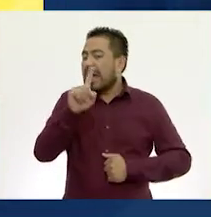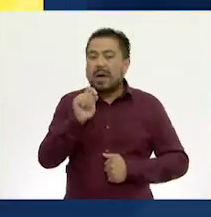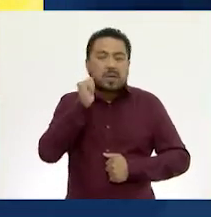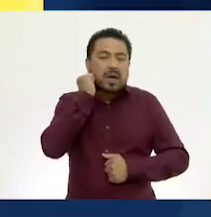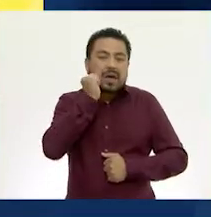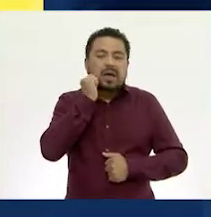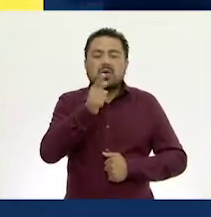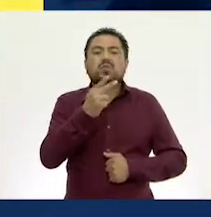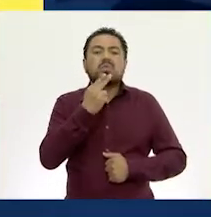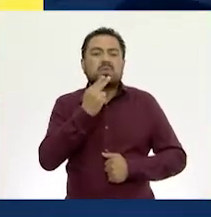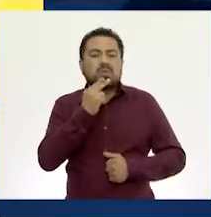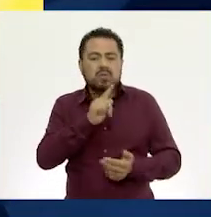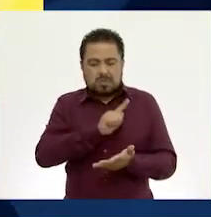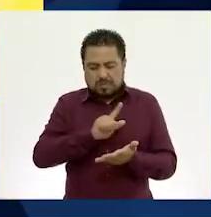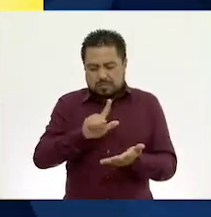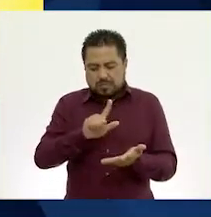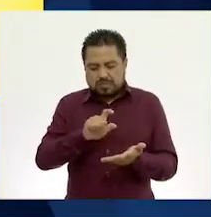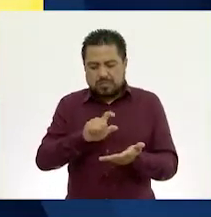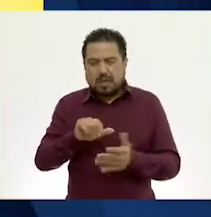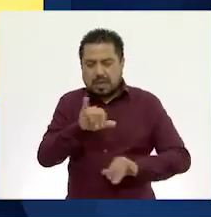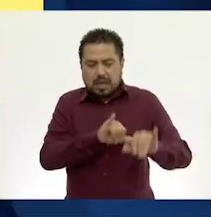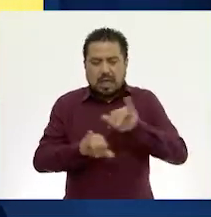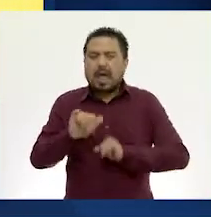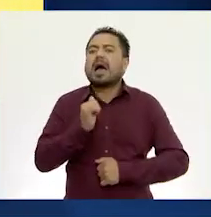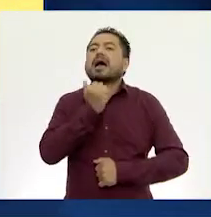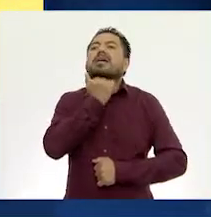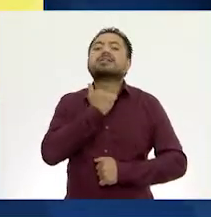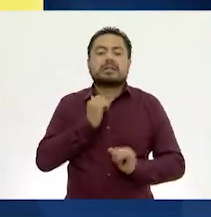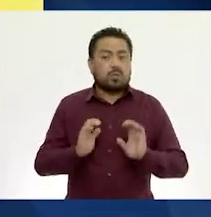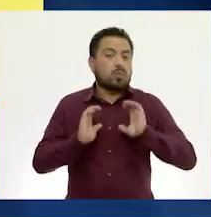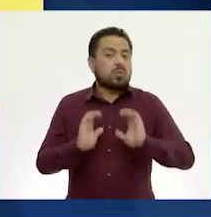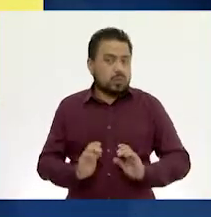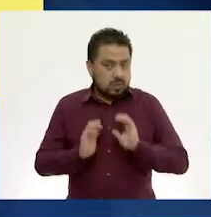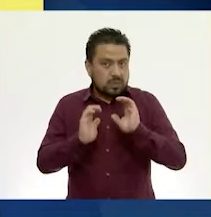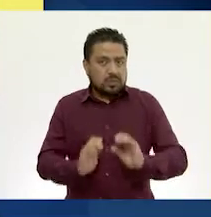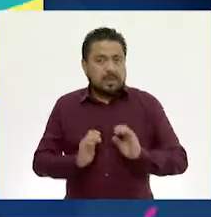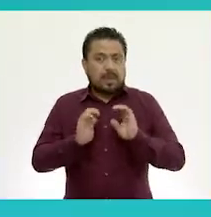jabón, usa desinfectantes a base de alcohol. ¡Cuídate!